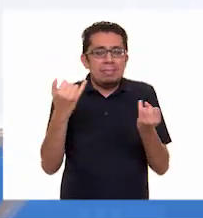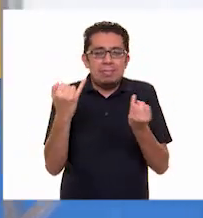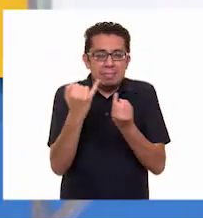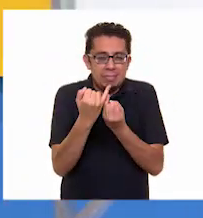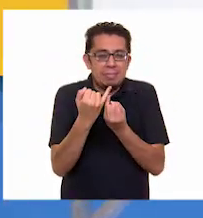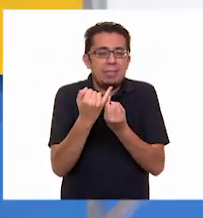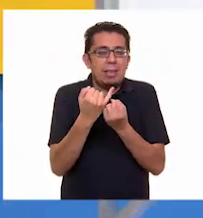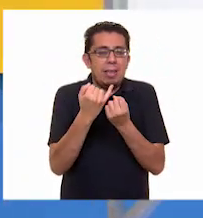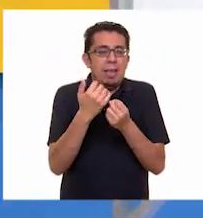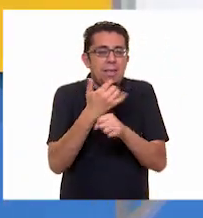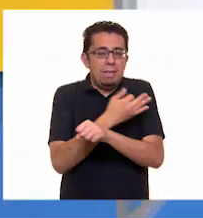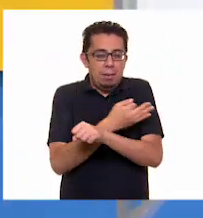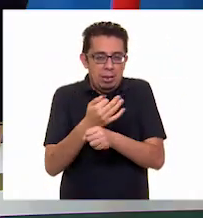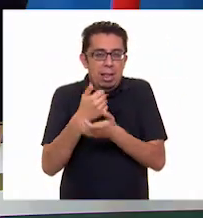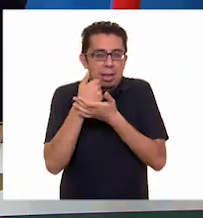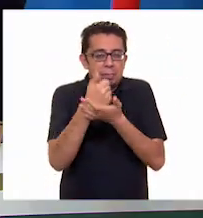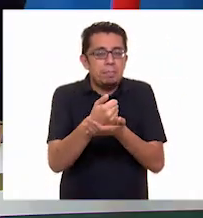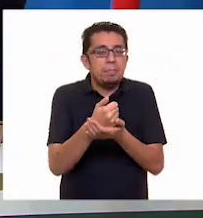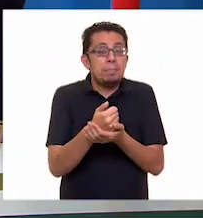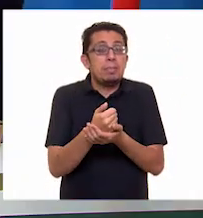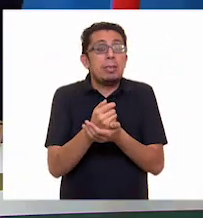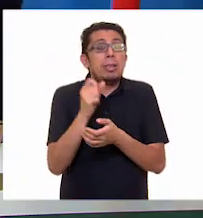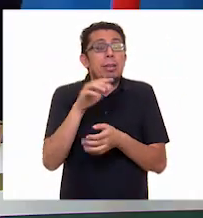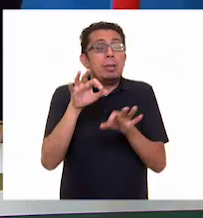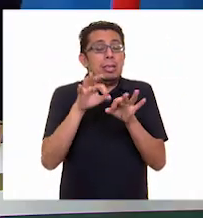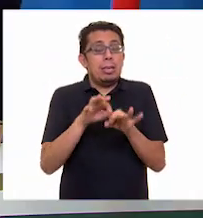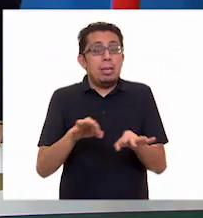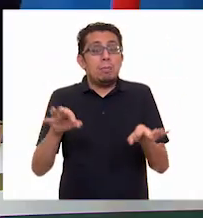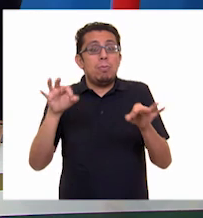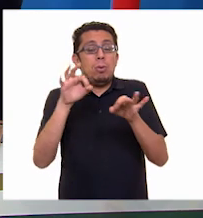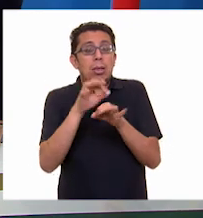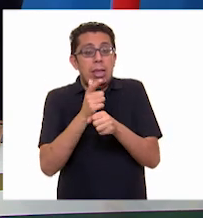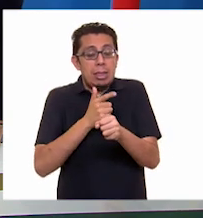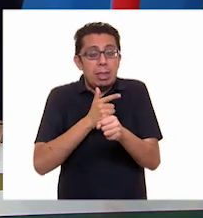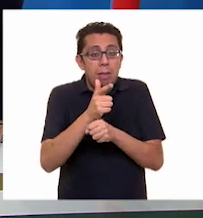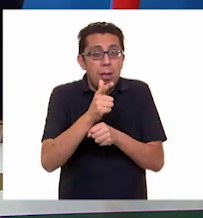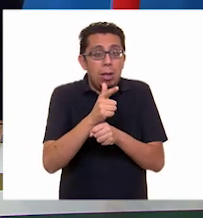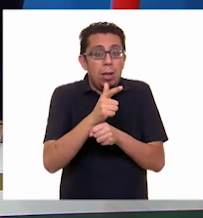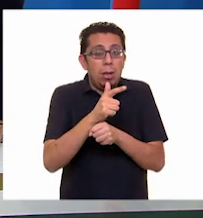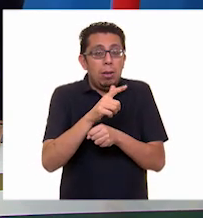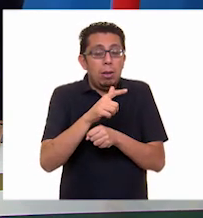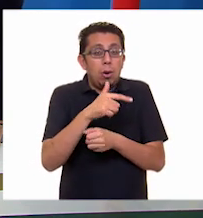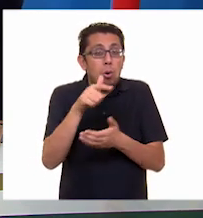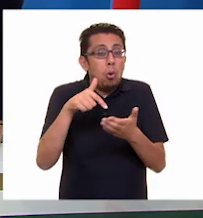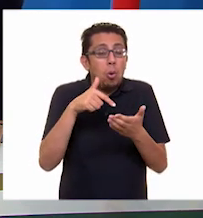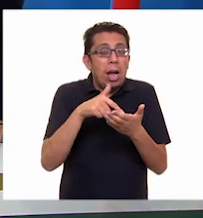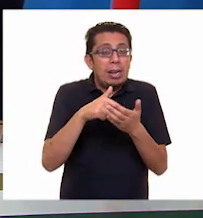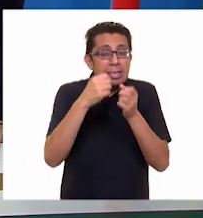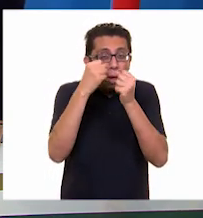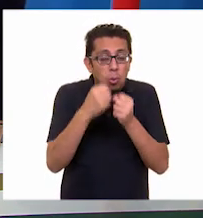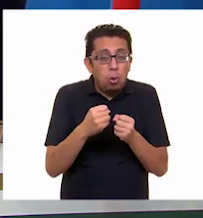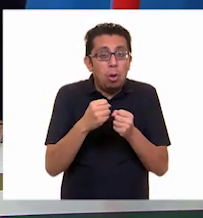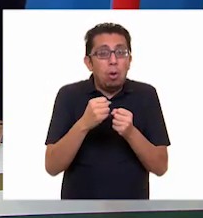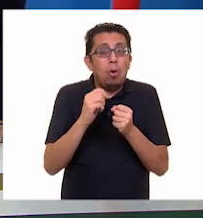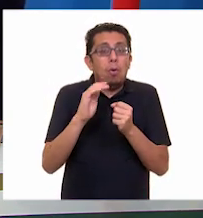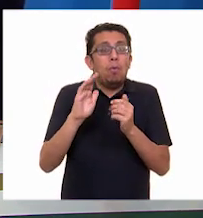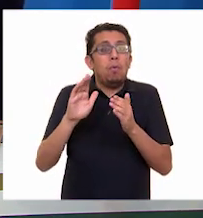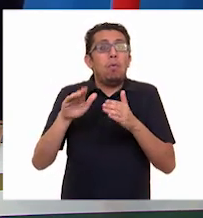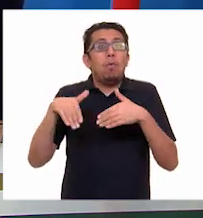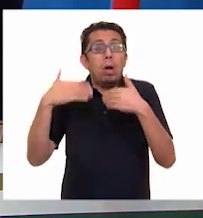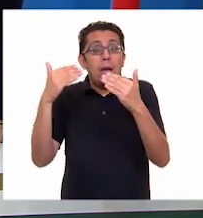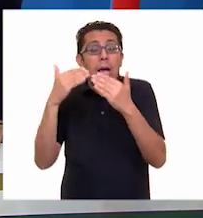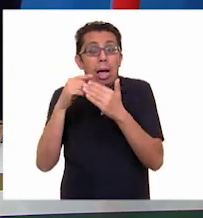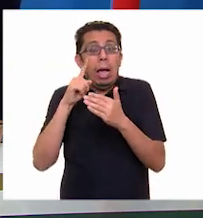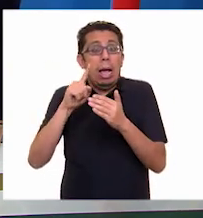Hagan su croquis. También es importante identificar las zonas seguras que estén fuera de casa para reunirse después del sismo.